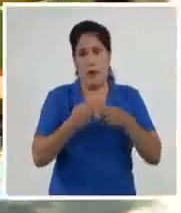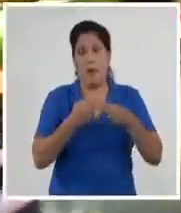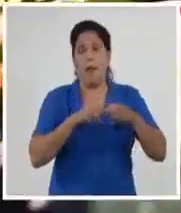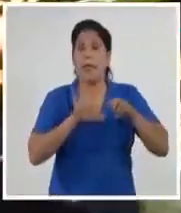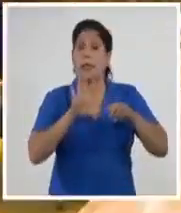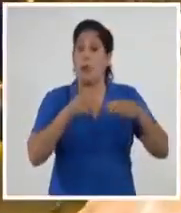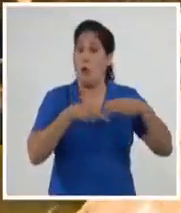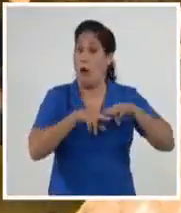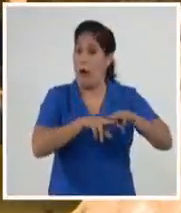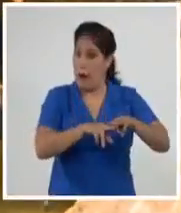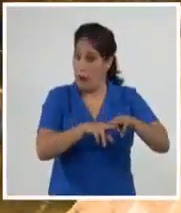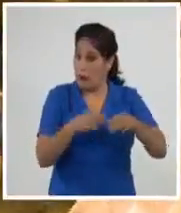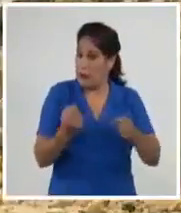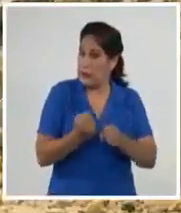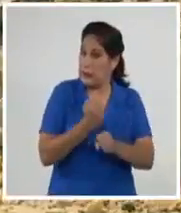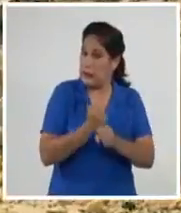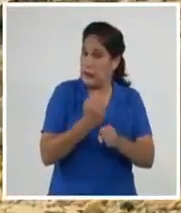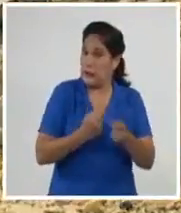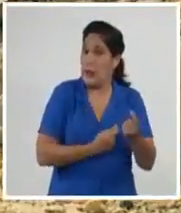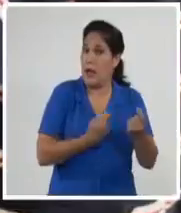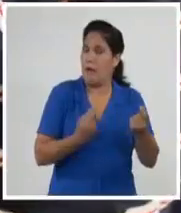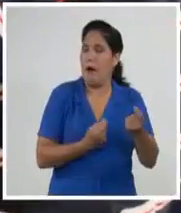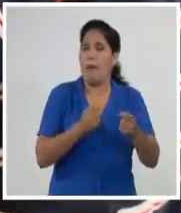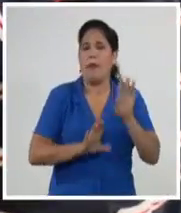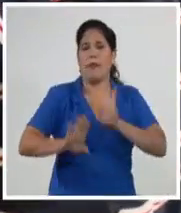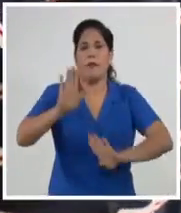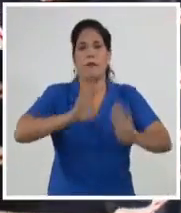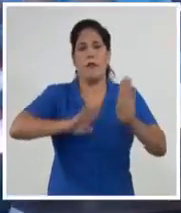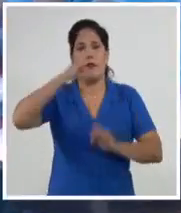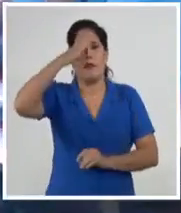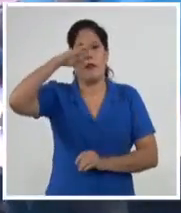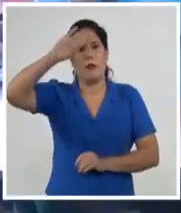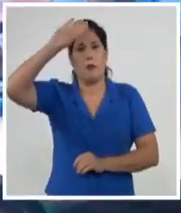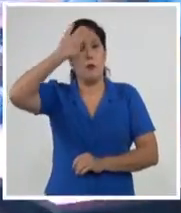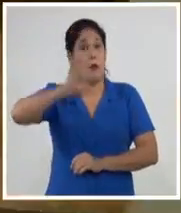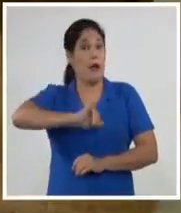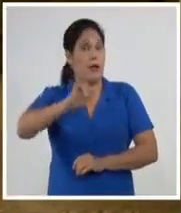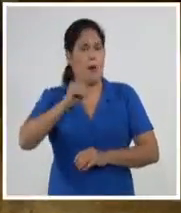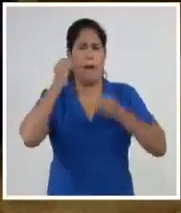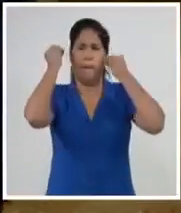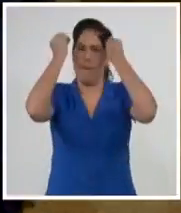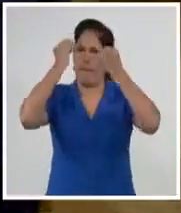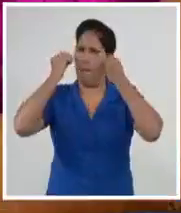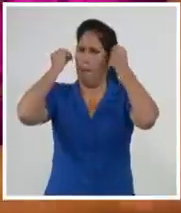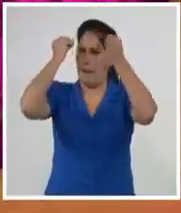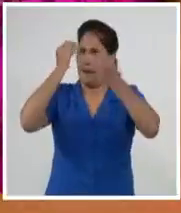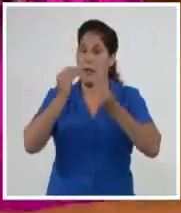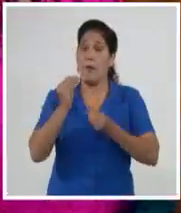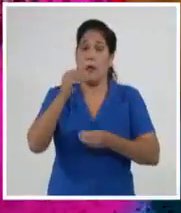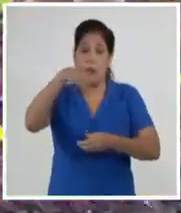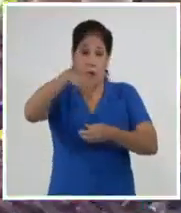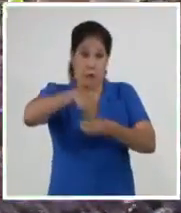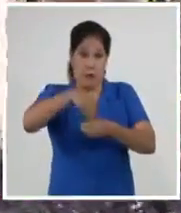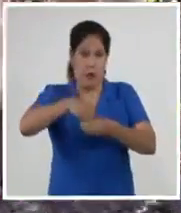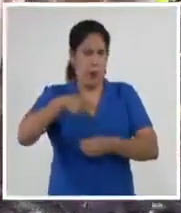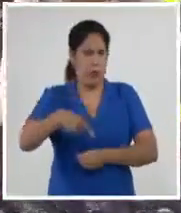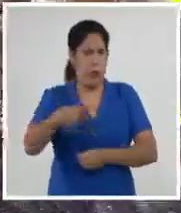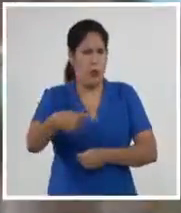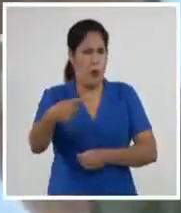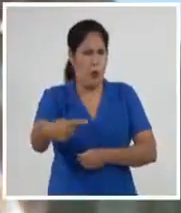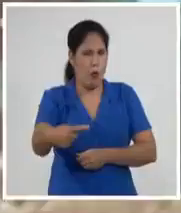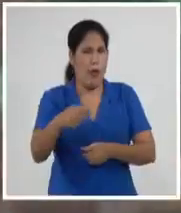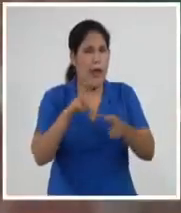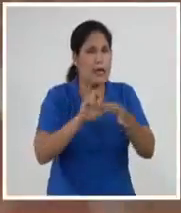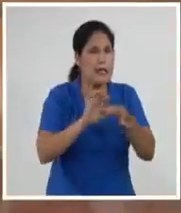heroínas que han dedicado sus vidas a la defensa de la patria y también de reflexión de los que viven en la lucha cotidiana del pueblo,